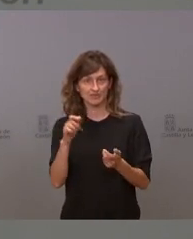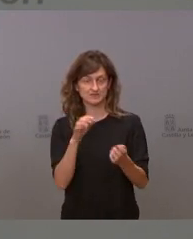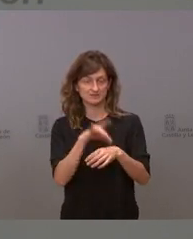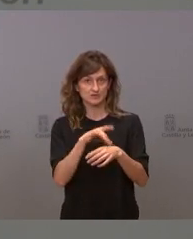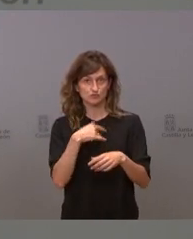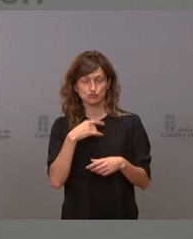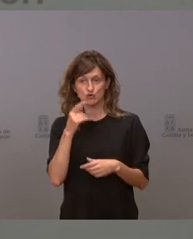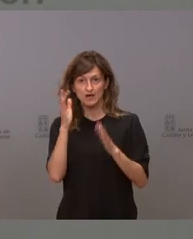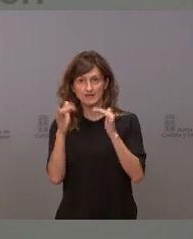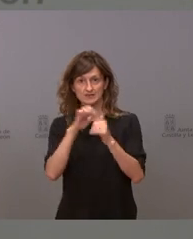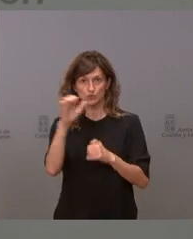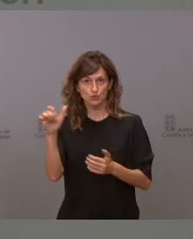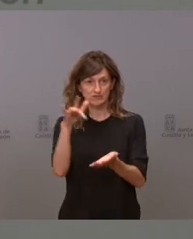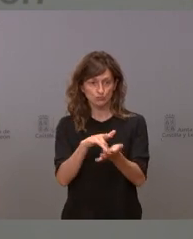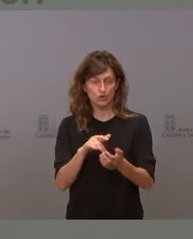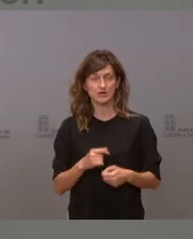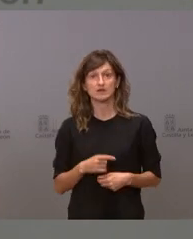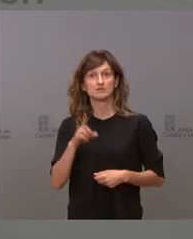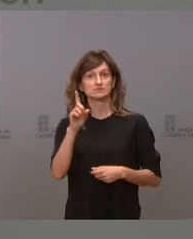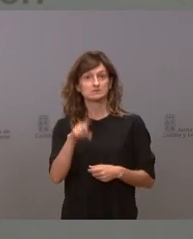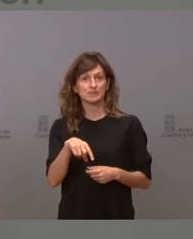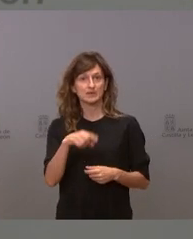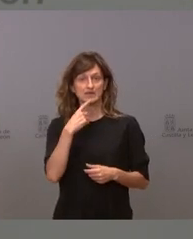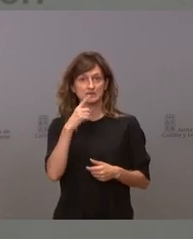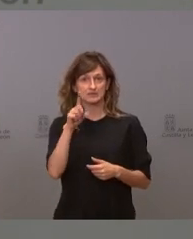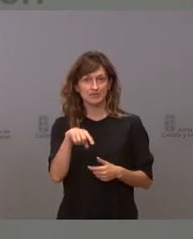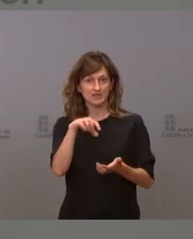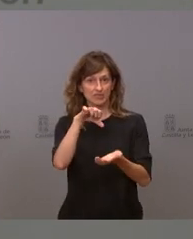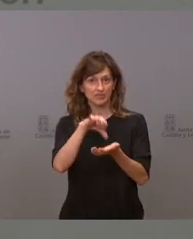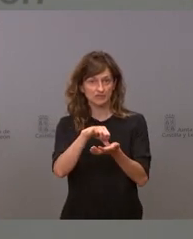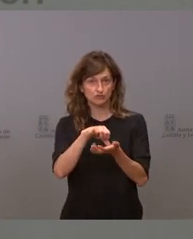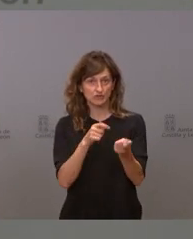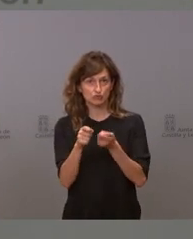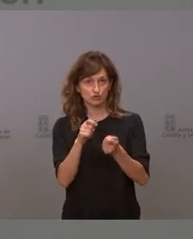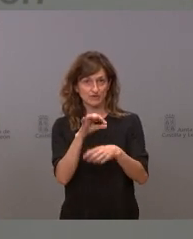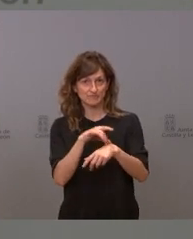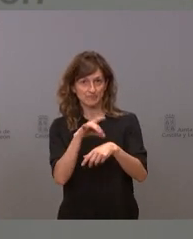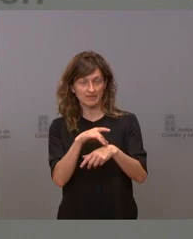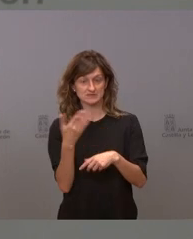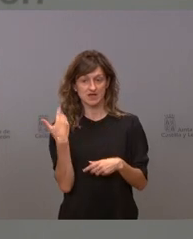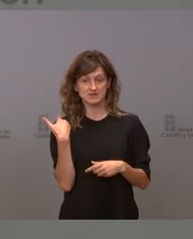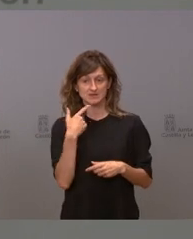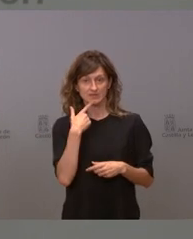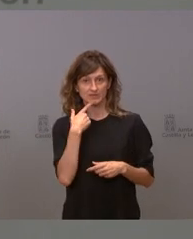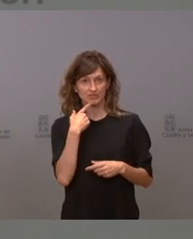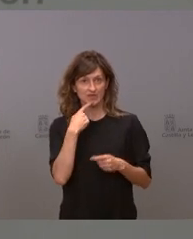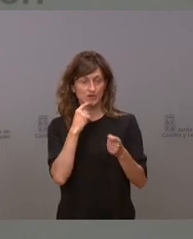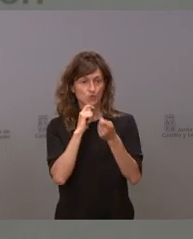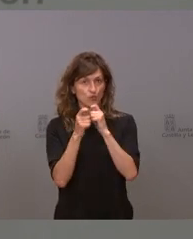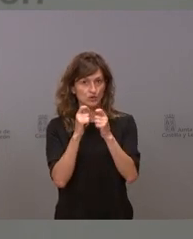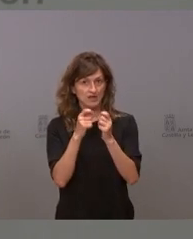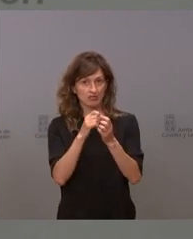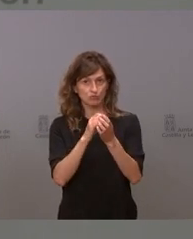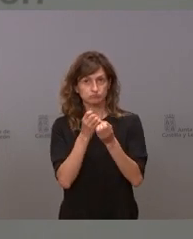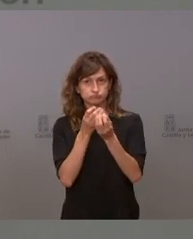muy atento a lo que ocurre en Europa también a lo que ocurre en el centro europeo de control de enfermedades que ayer sacó un durísimo comunicado pidiendo